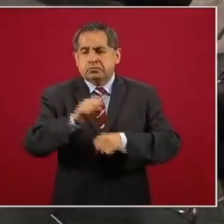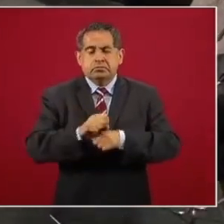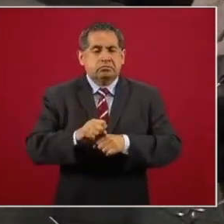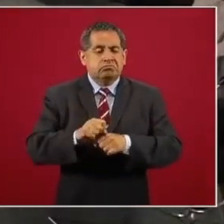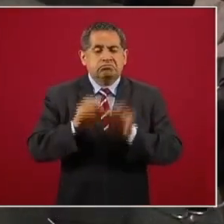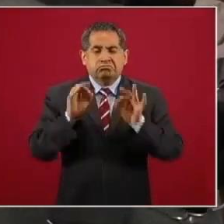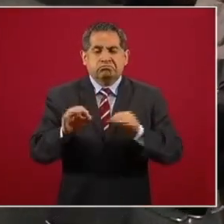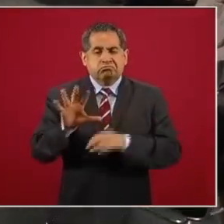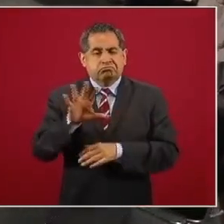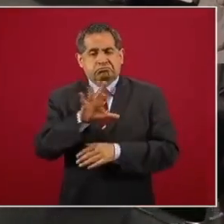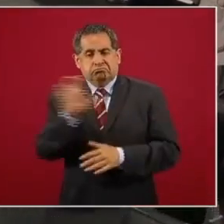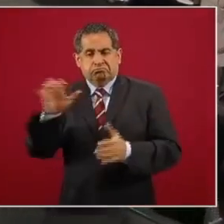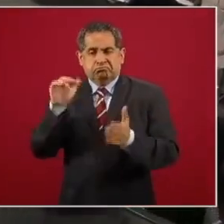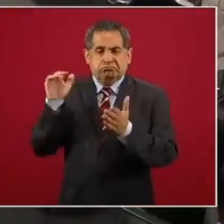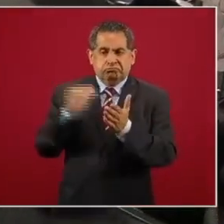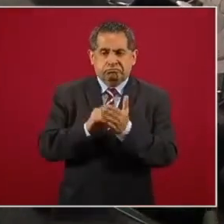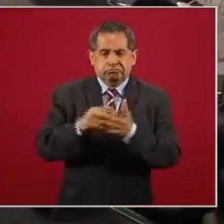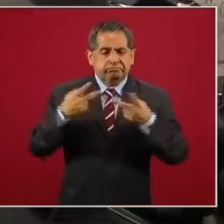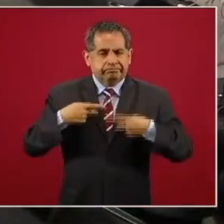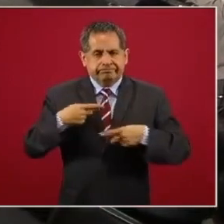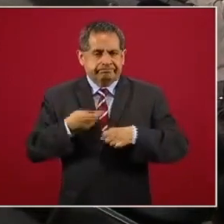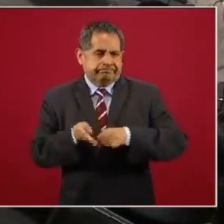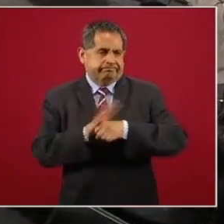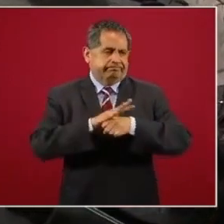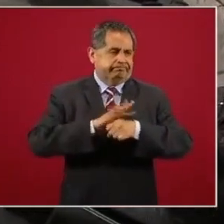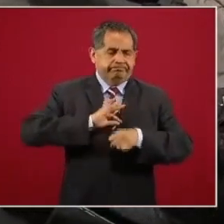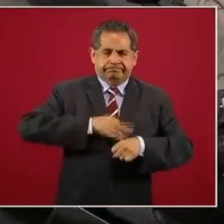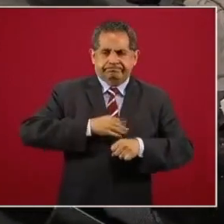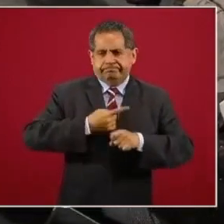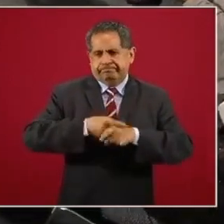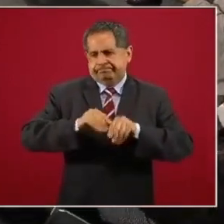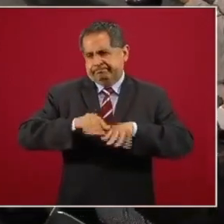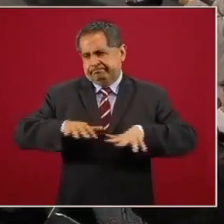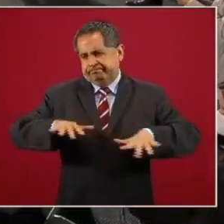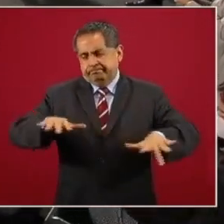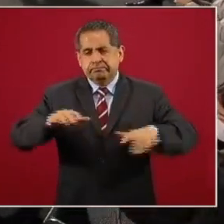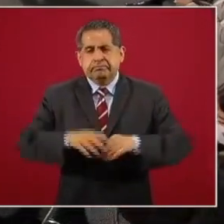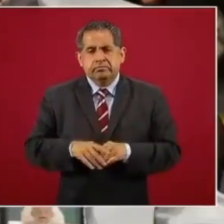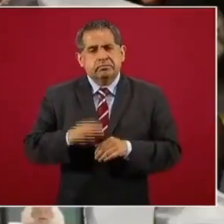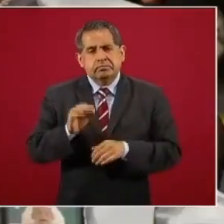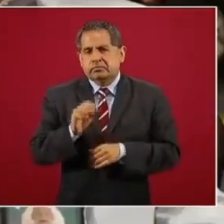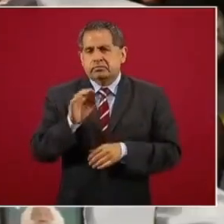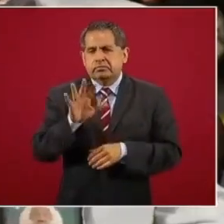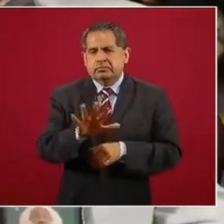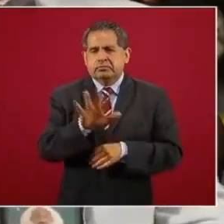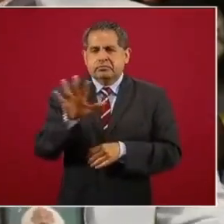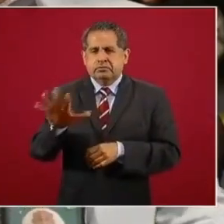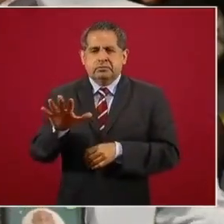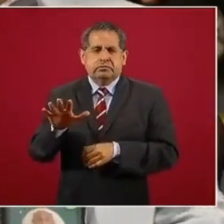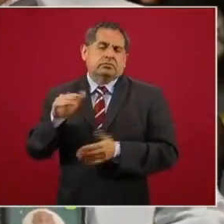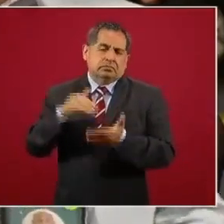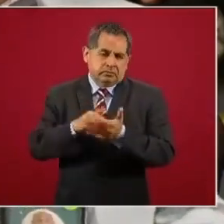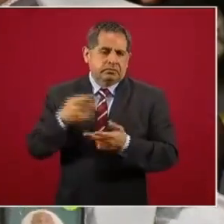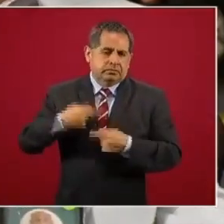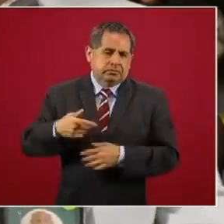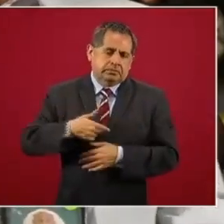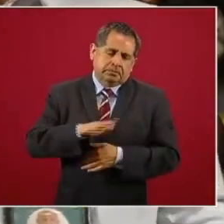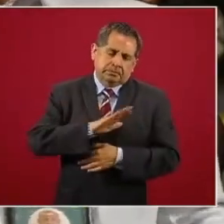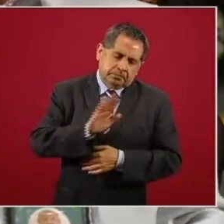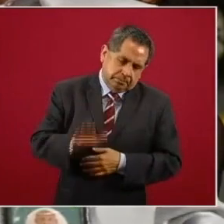mil casos de contagio y seguramente también a los 55 mil fallecimientos.